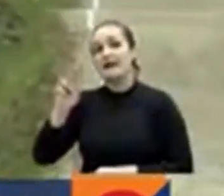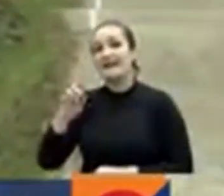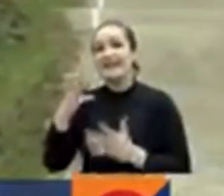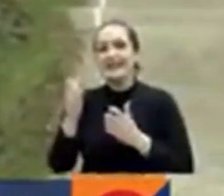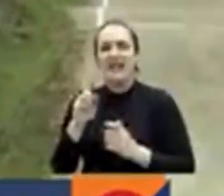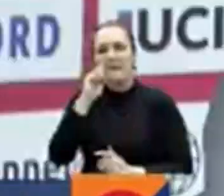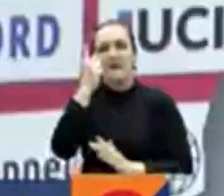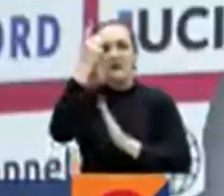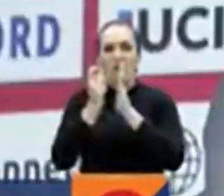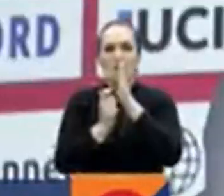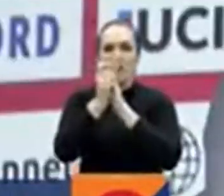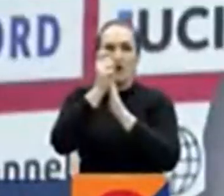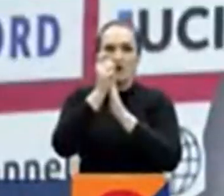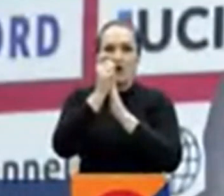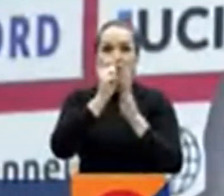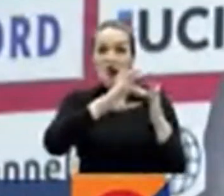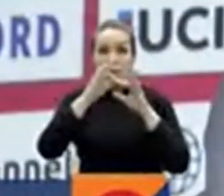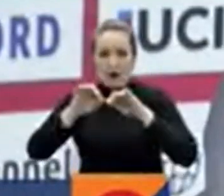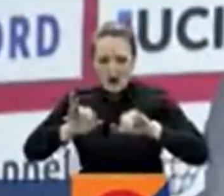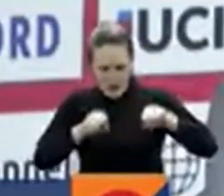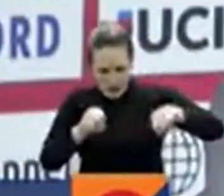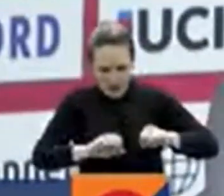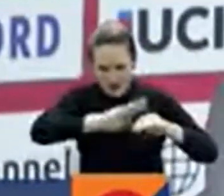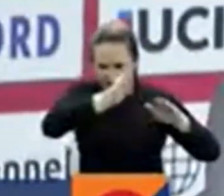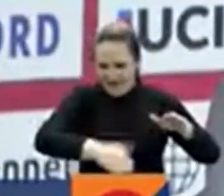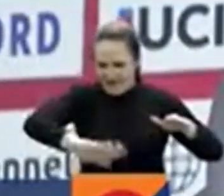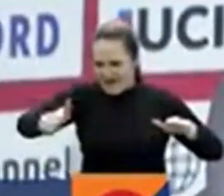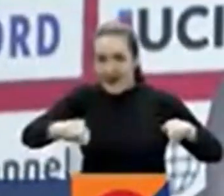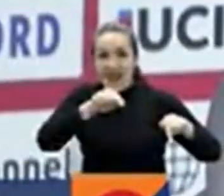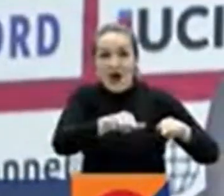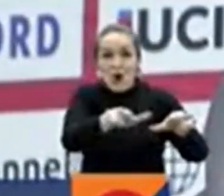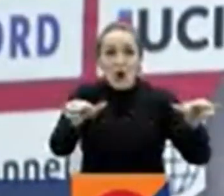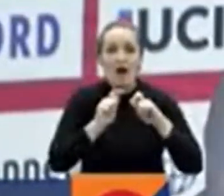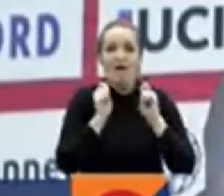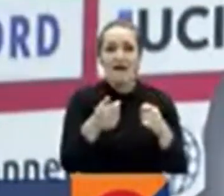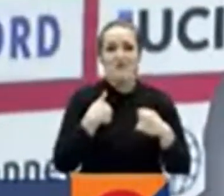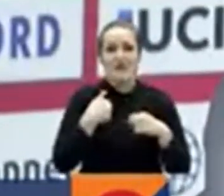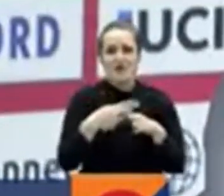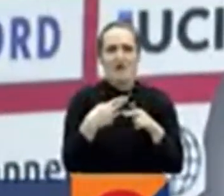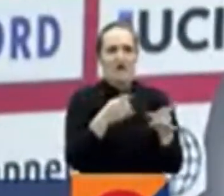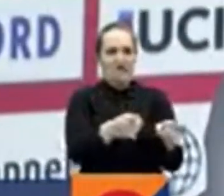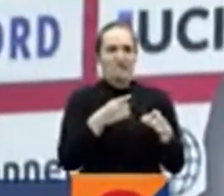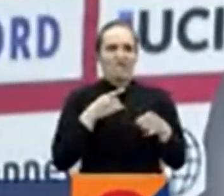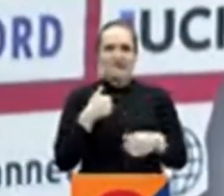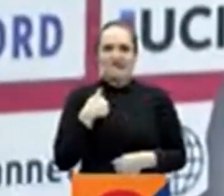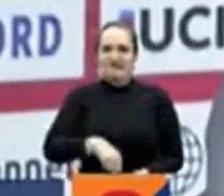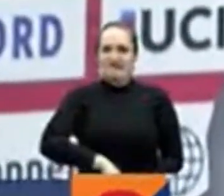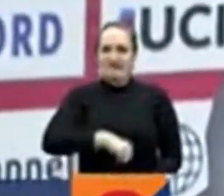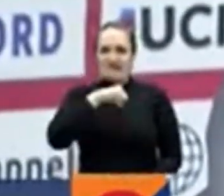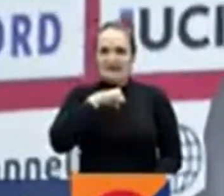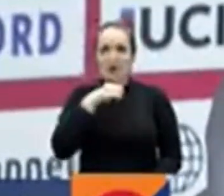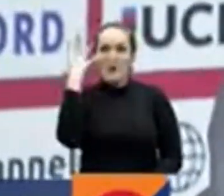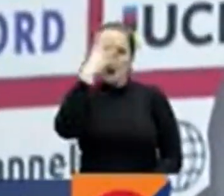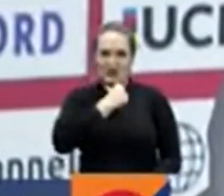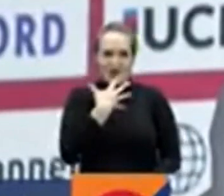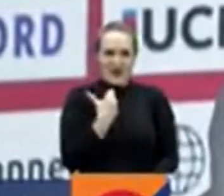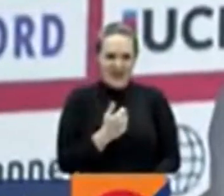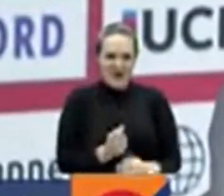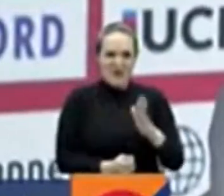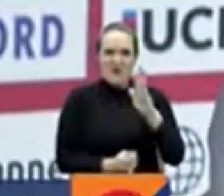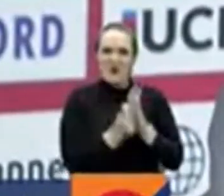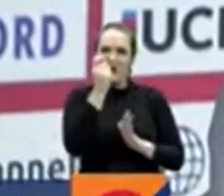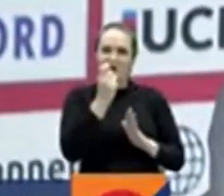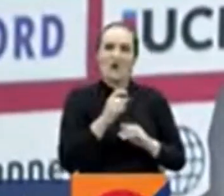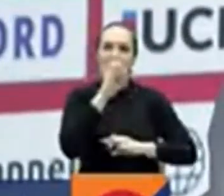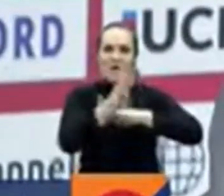esta pista que lleva su nombre Lindo tener una pista a nombre de uno y ya competir en una Copa Mundo hacer algo muy bonito que obviamente lo asumiré